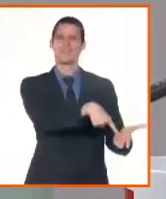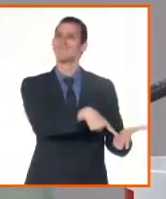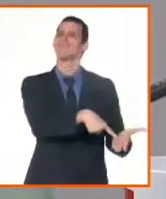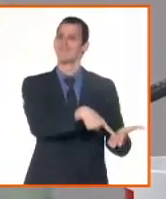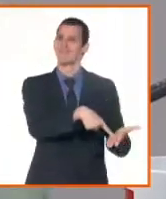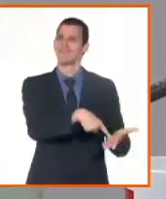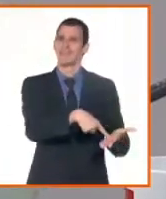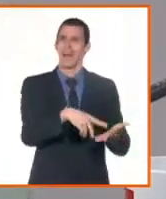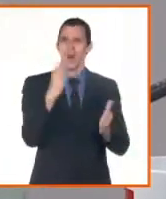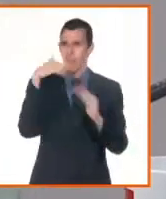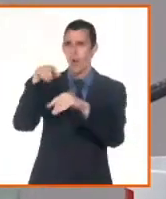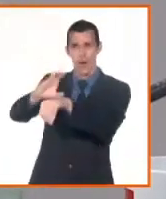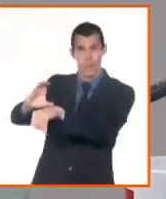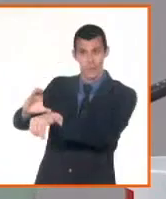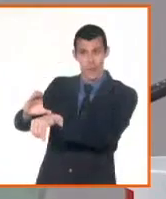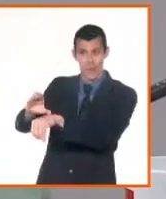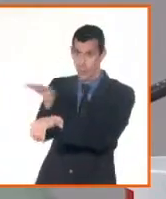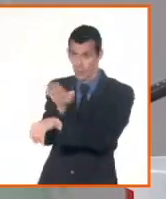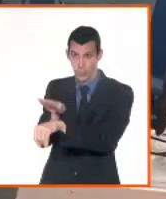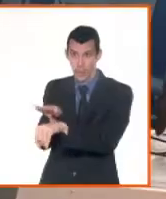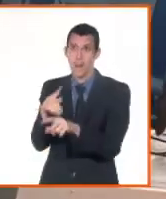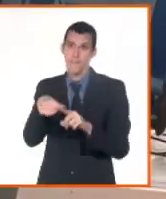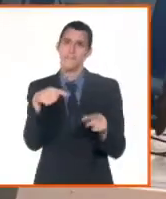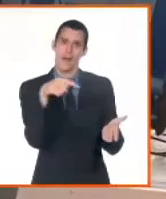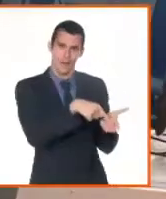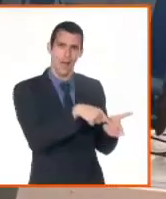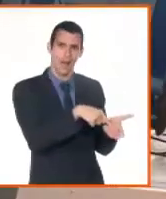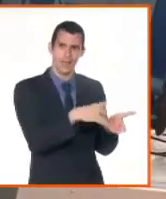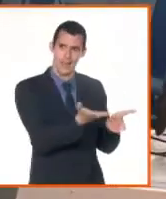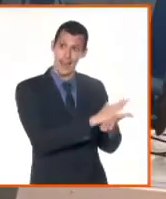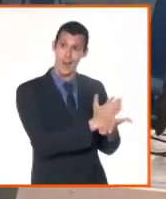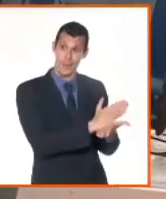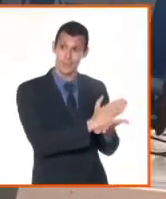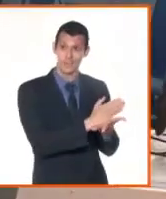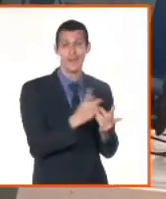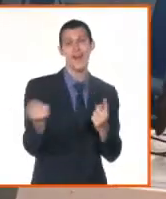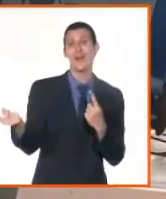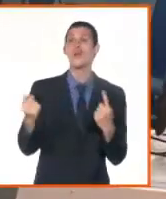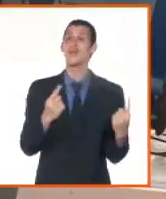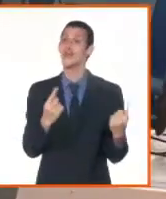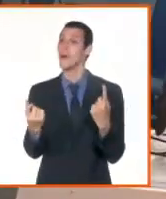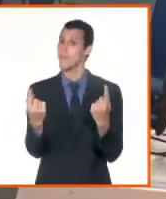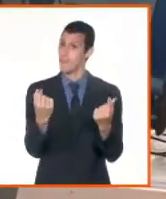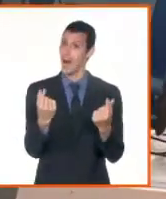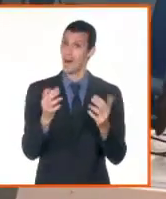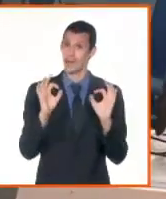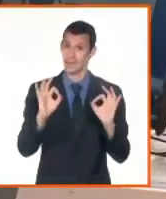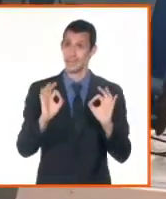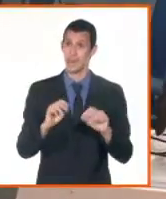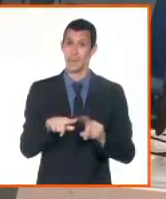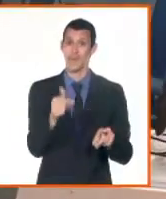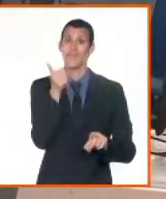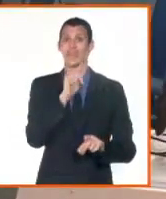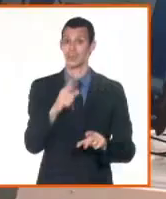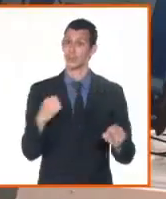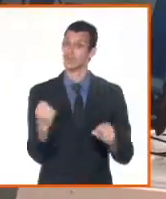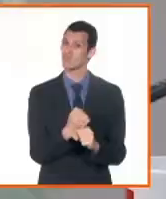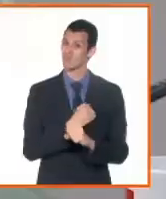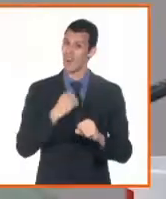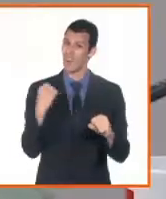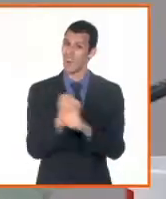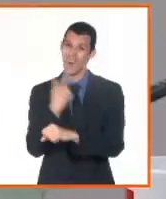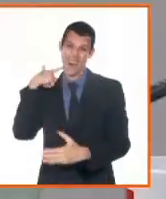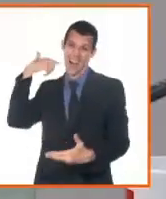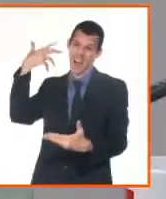proceso realmente complicado. Que se ha hecho además manualmente. Exactamente. Es una tarea titánica la que se ha podido hacer. Hay que decir que